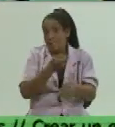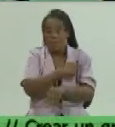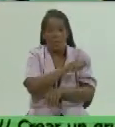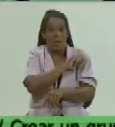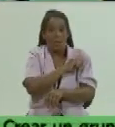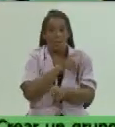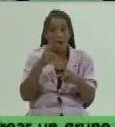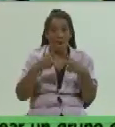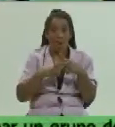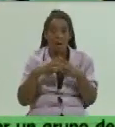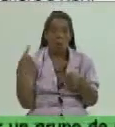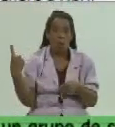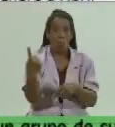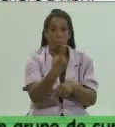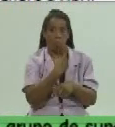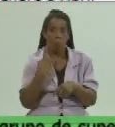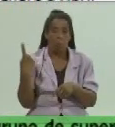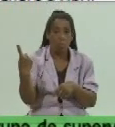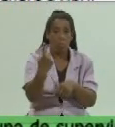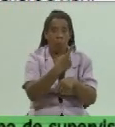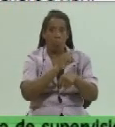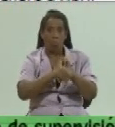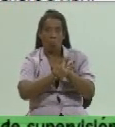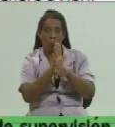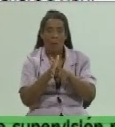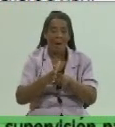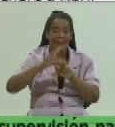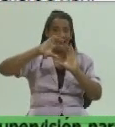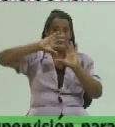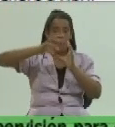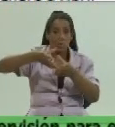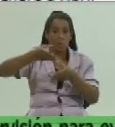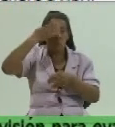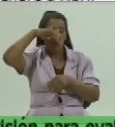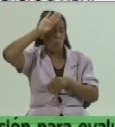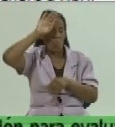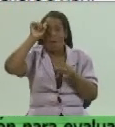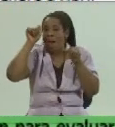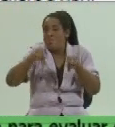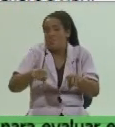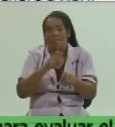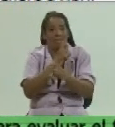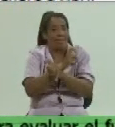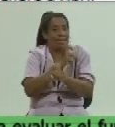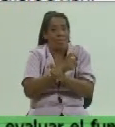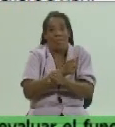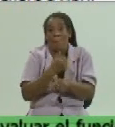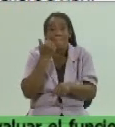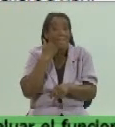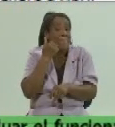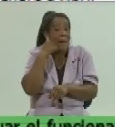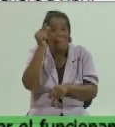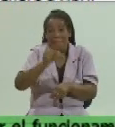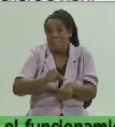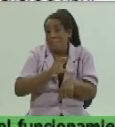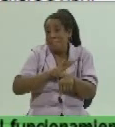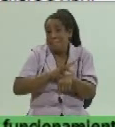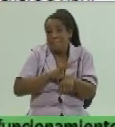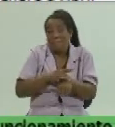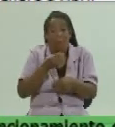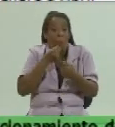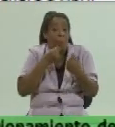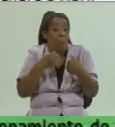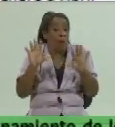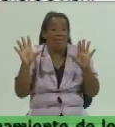circulación del virus en el mundo y en Cuba existe el riesgo de que aparezcan los casos. Hay casos que pueden aparecer por